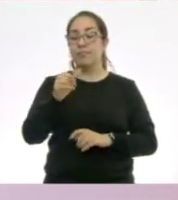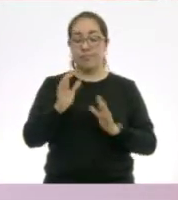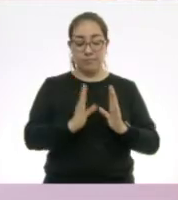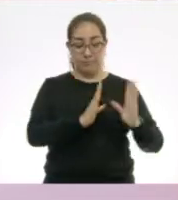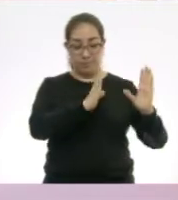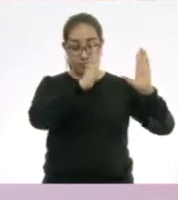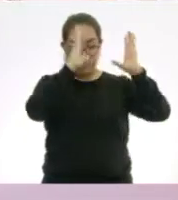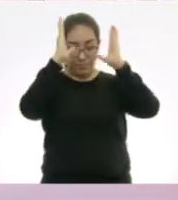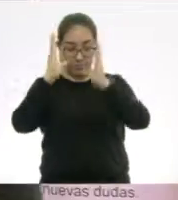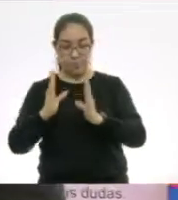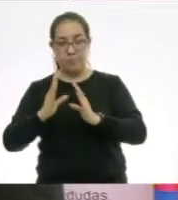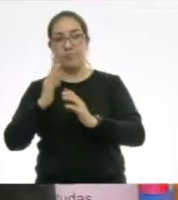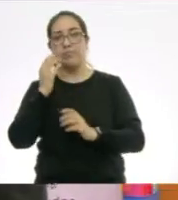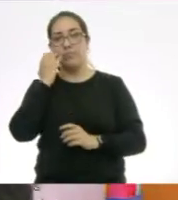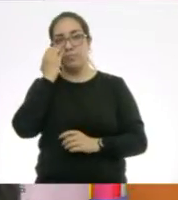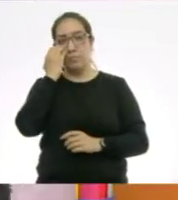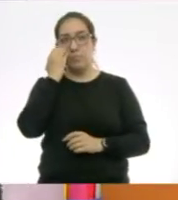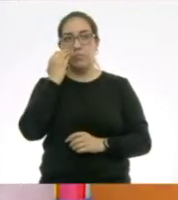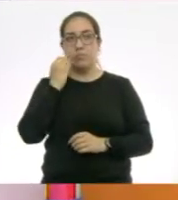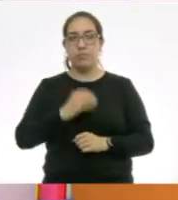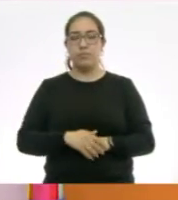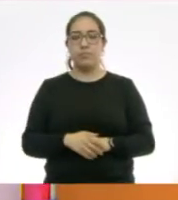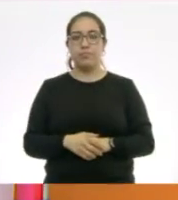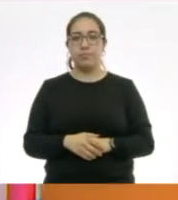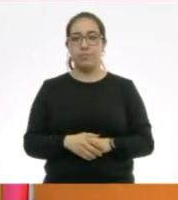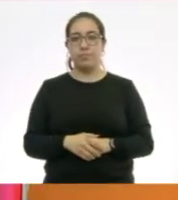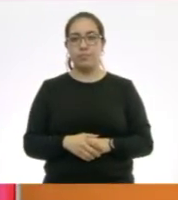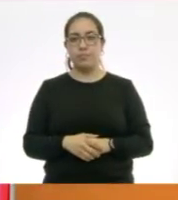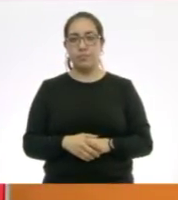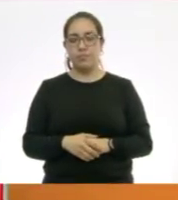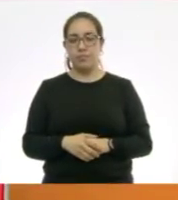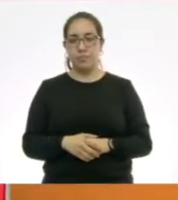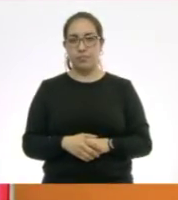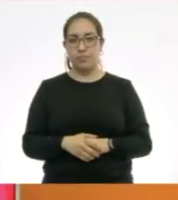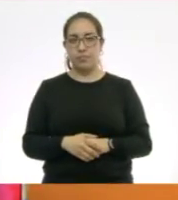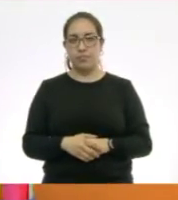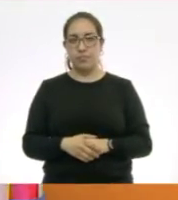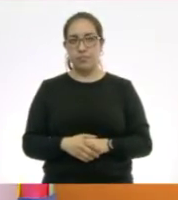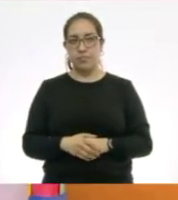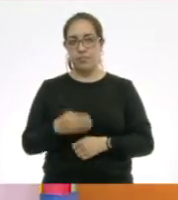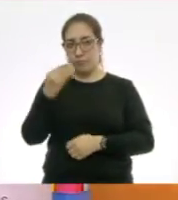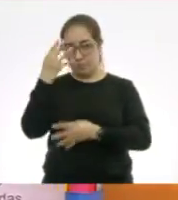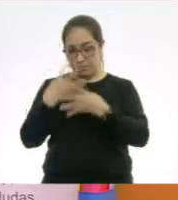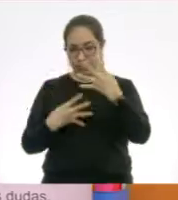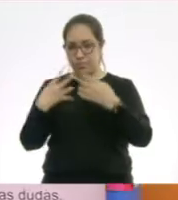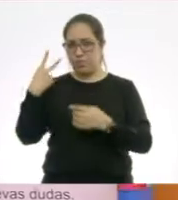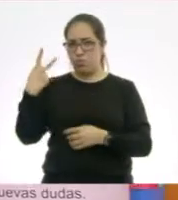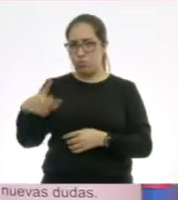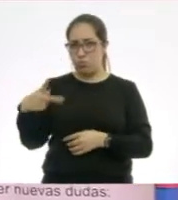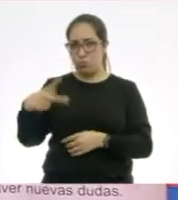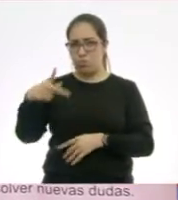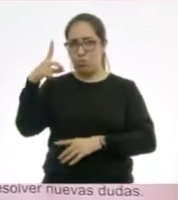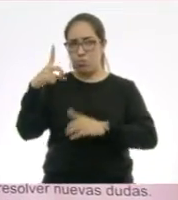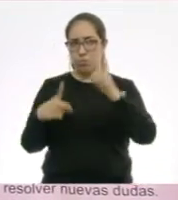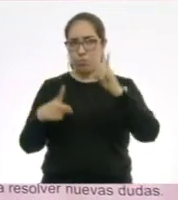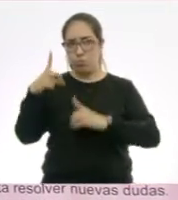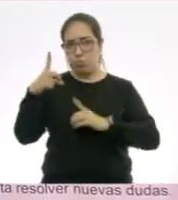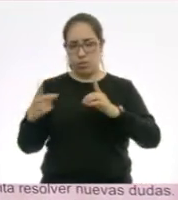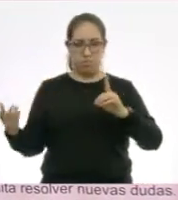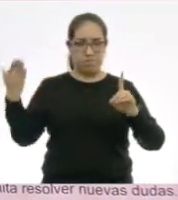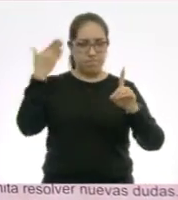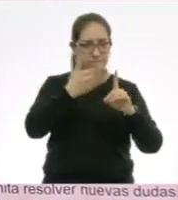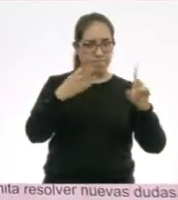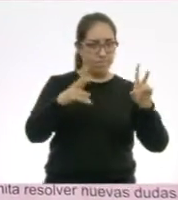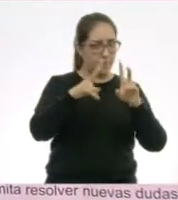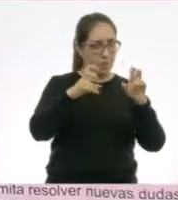nosotros vamos a ver qué dudas tiene Jorge sobre de esto.